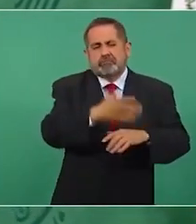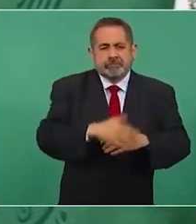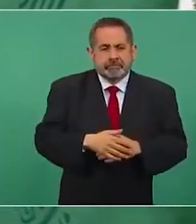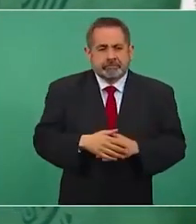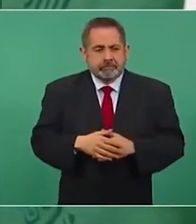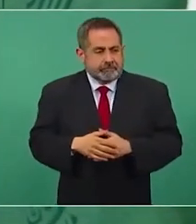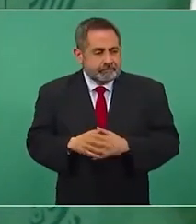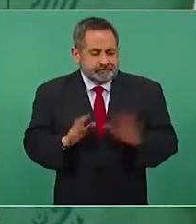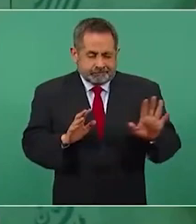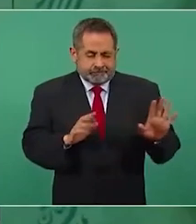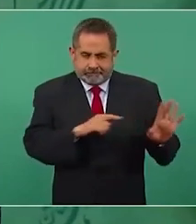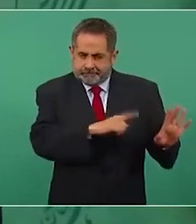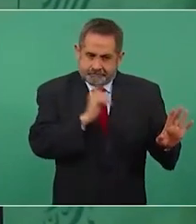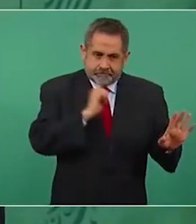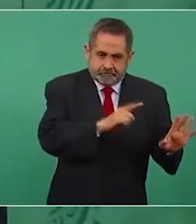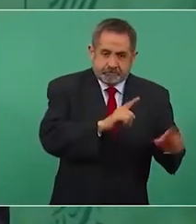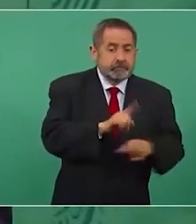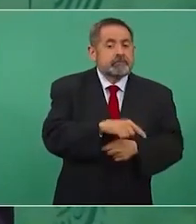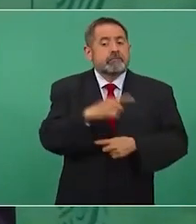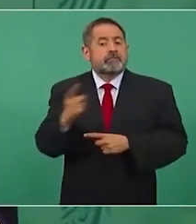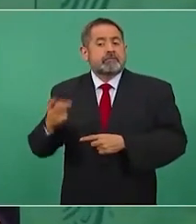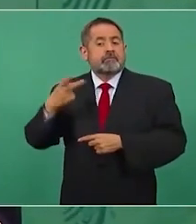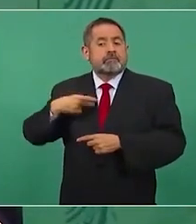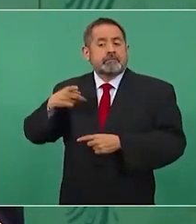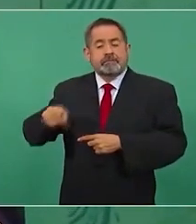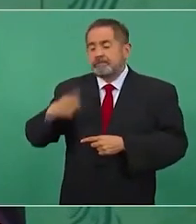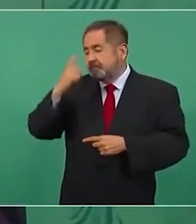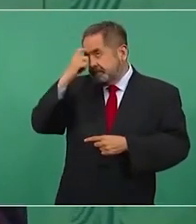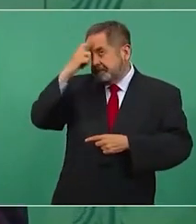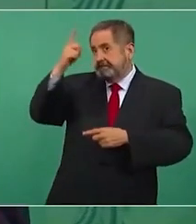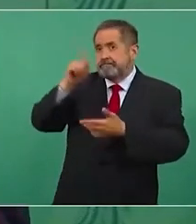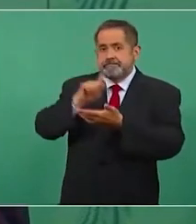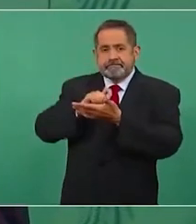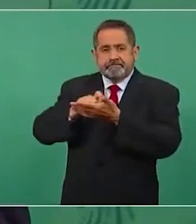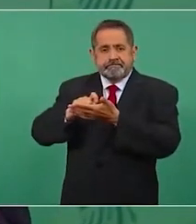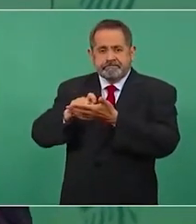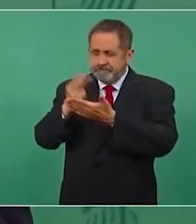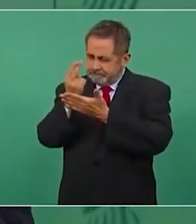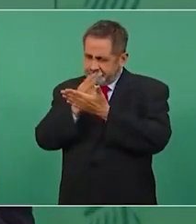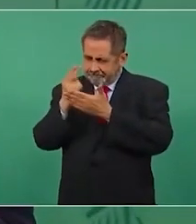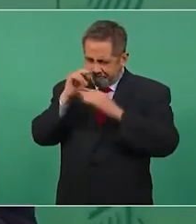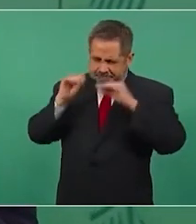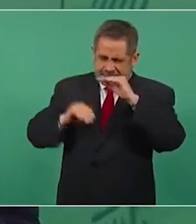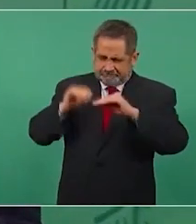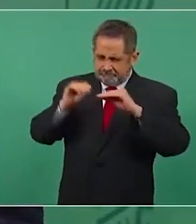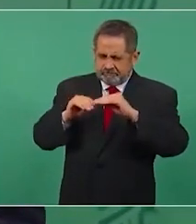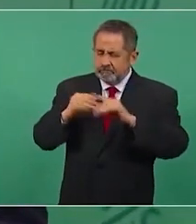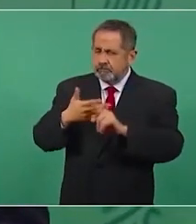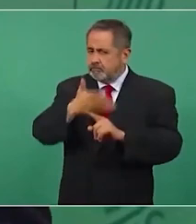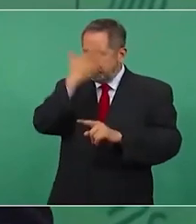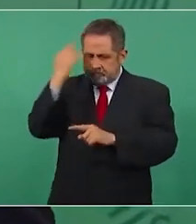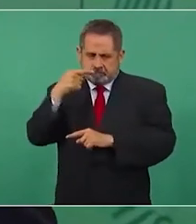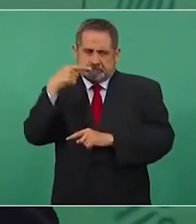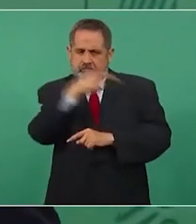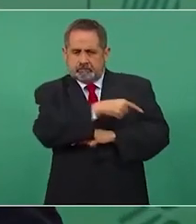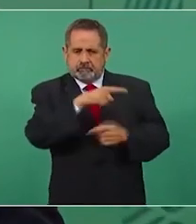siquiera sabía del escrito de la